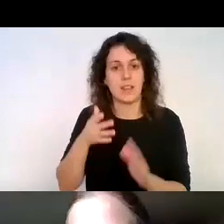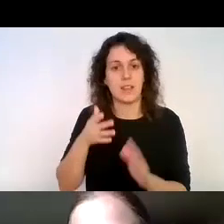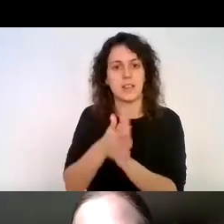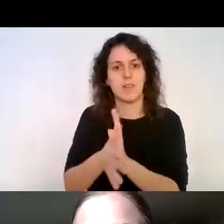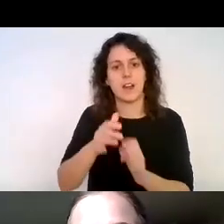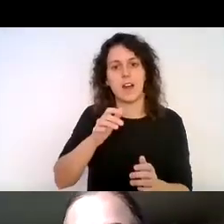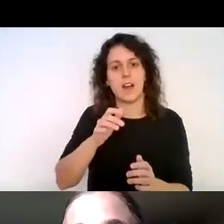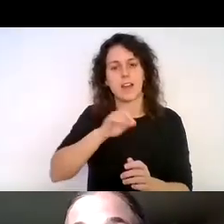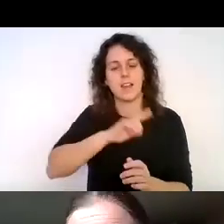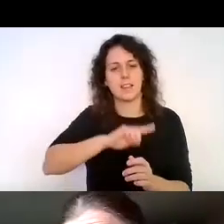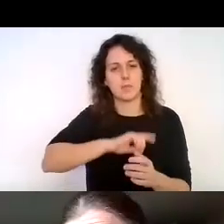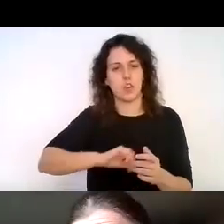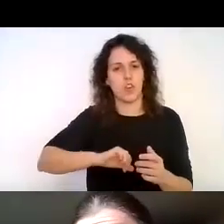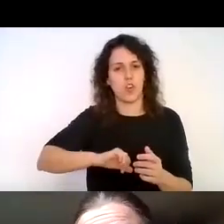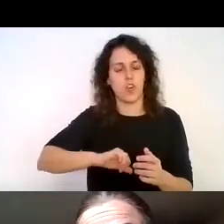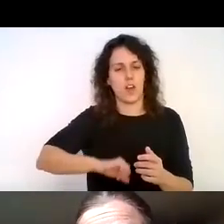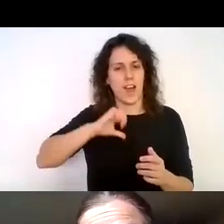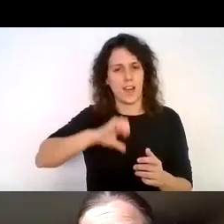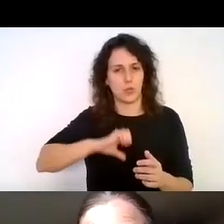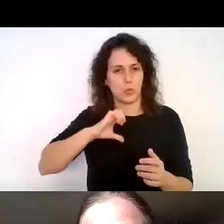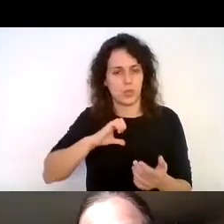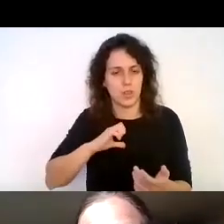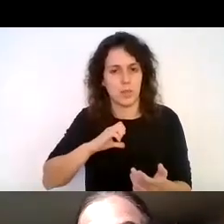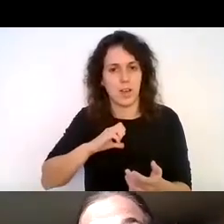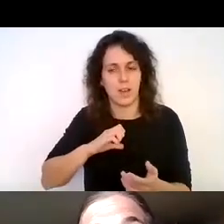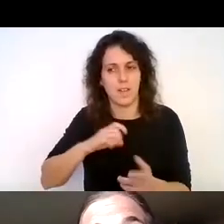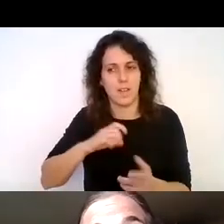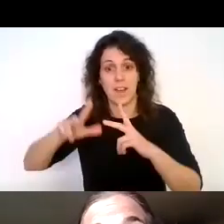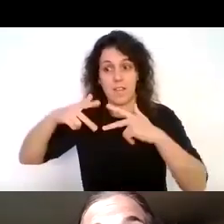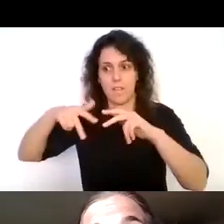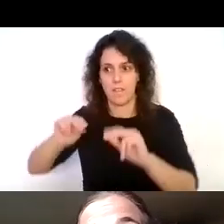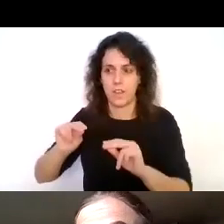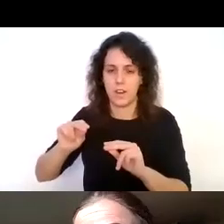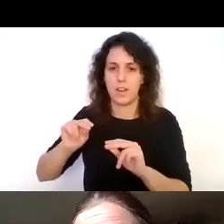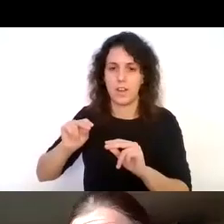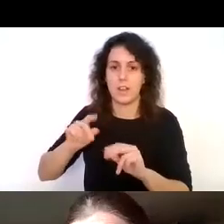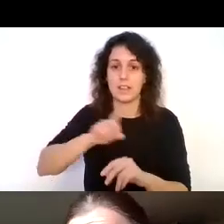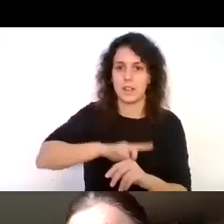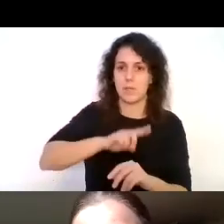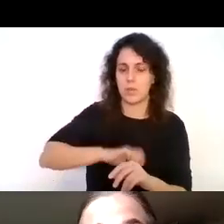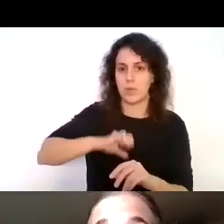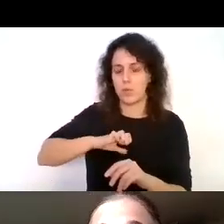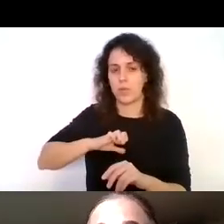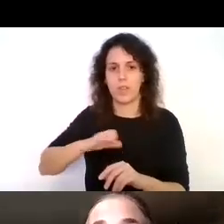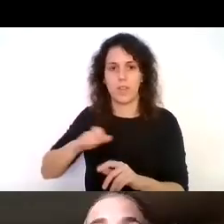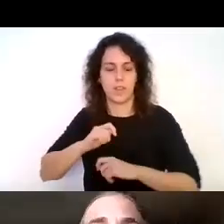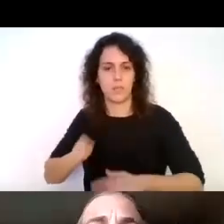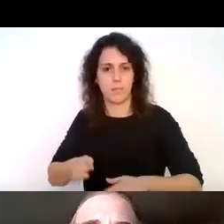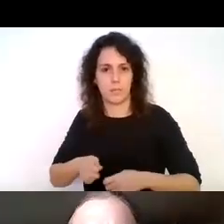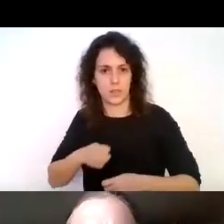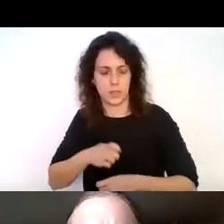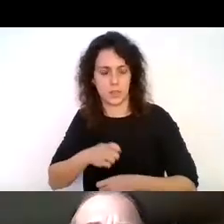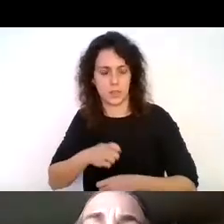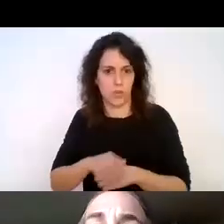de esas personas cuando vuelven de los viajes es muy impresionante también y luego